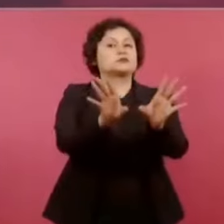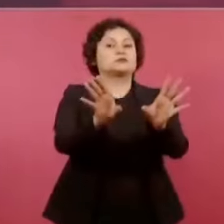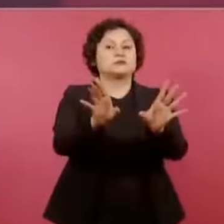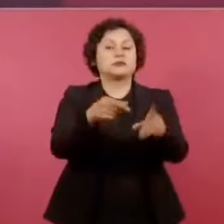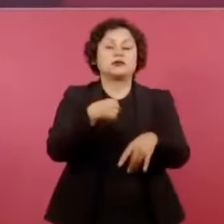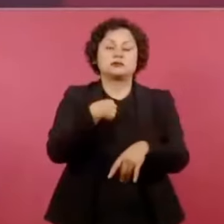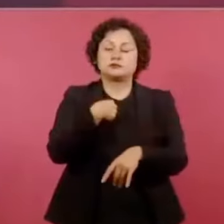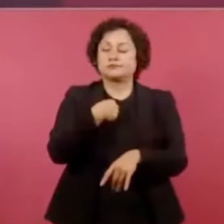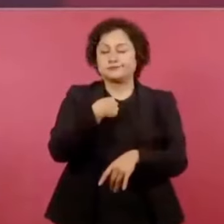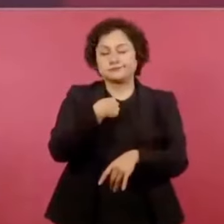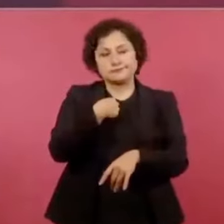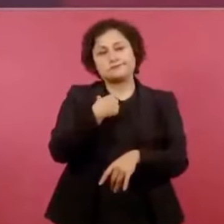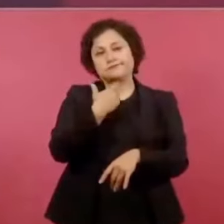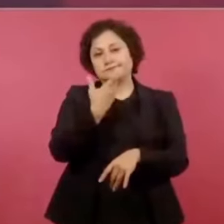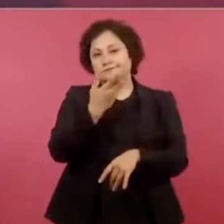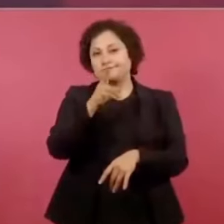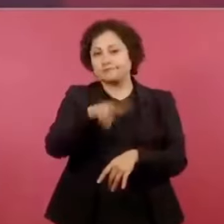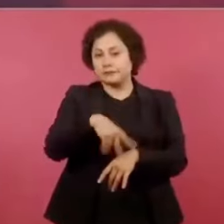nos ayudan mucho.